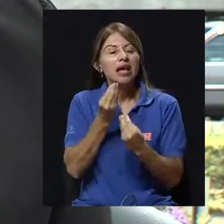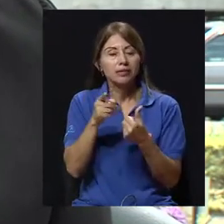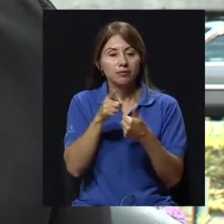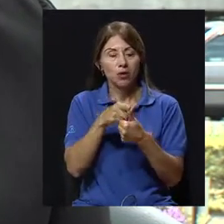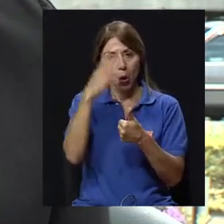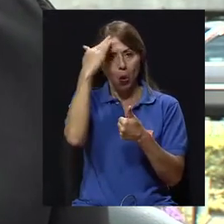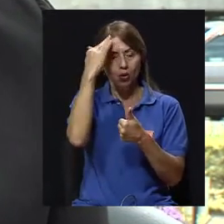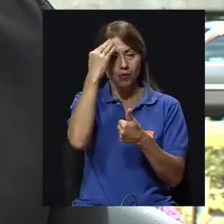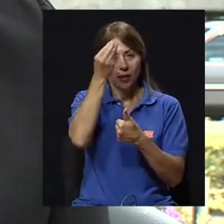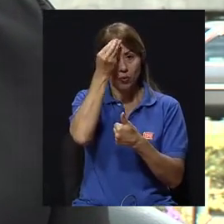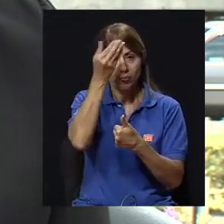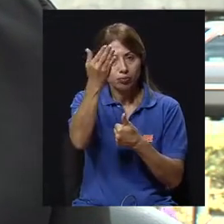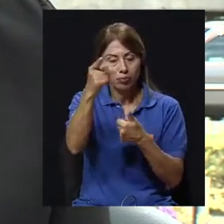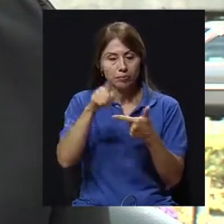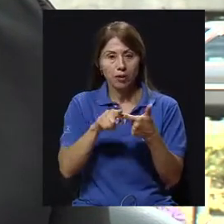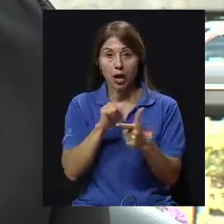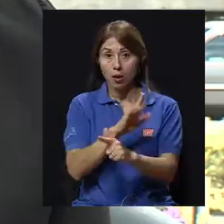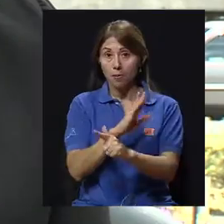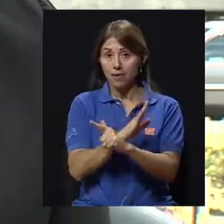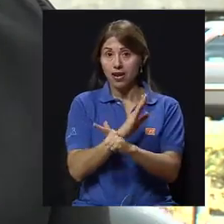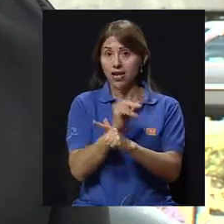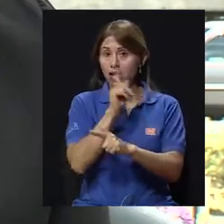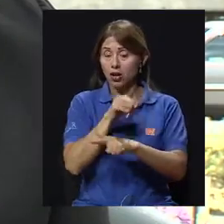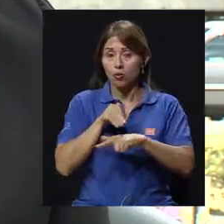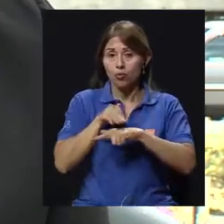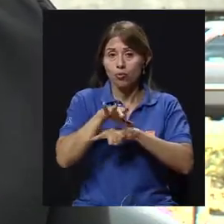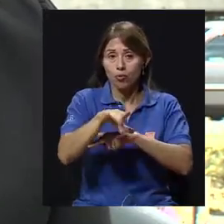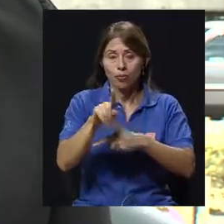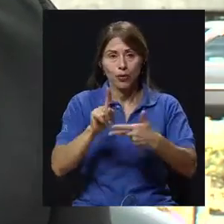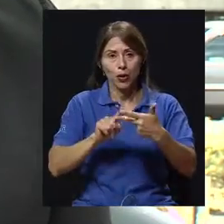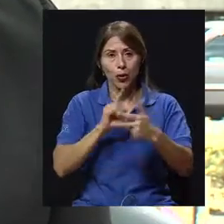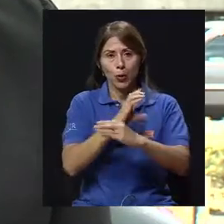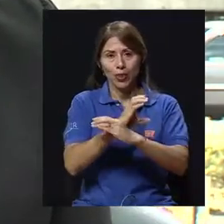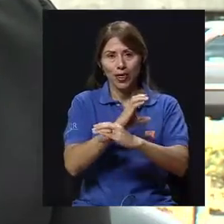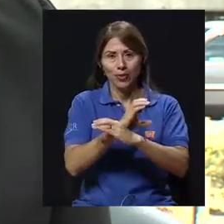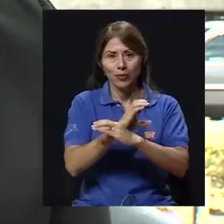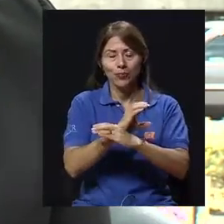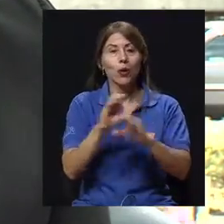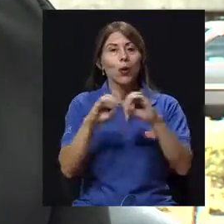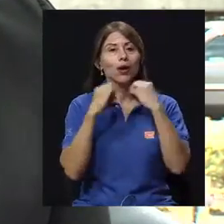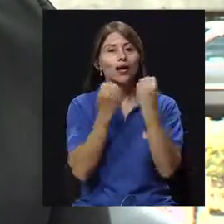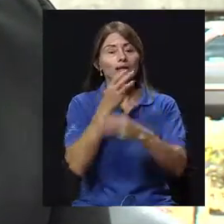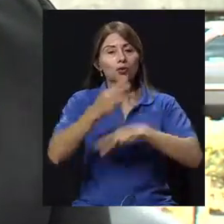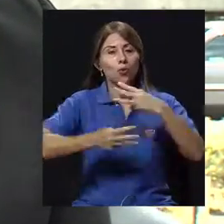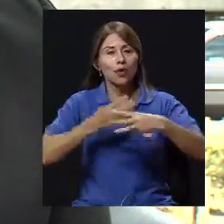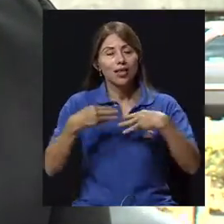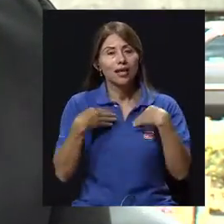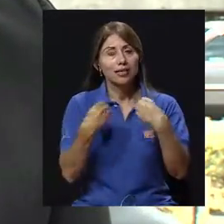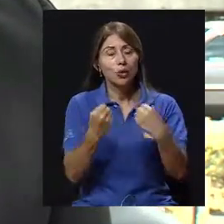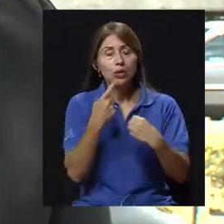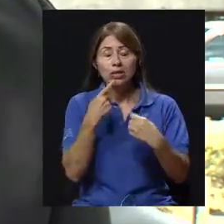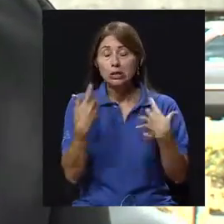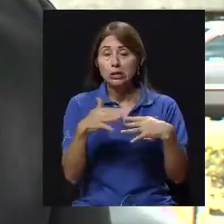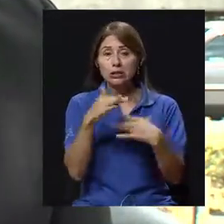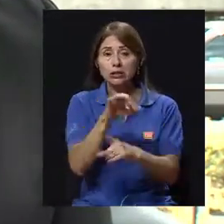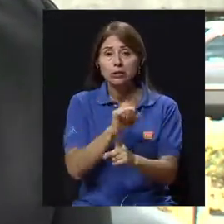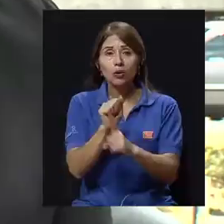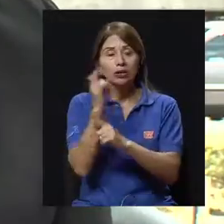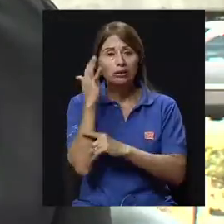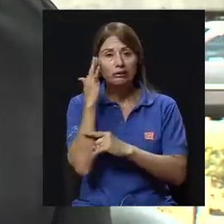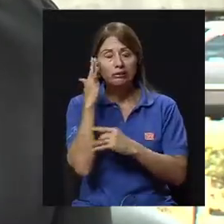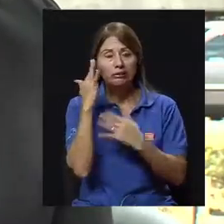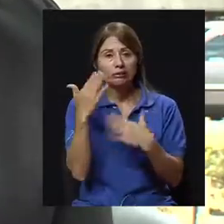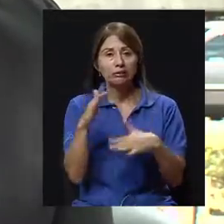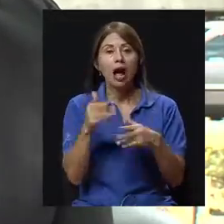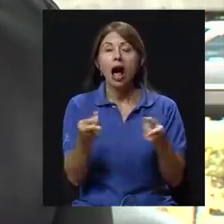la transmisión y el cuidado, así como también el tratamiento. Según la Organización Mundial de la Salud, es muy preocupante y a pesar de que la